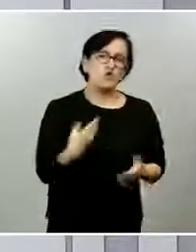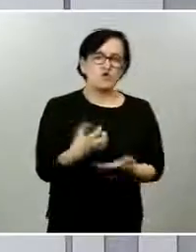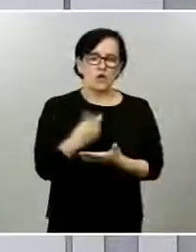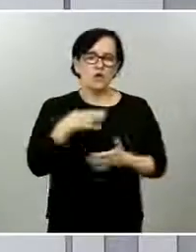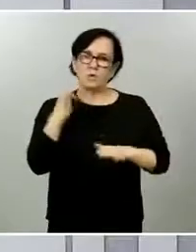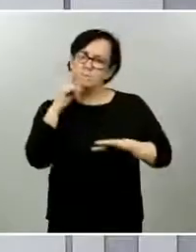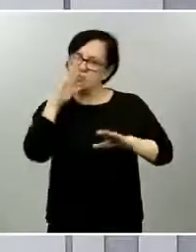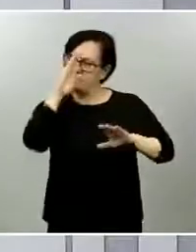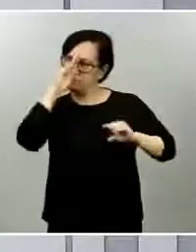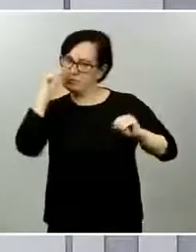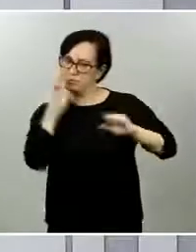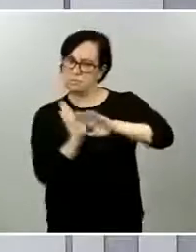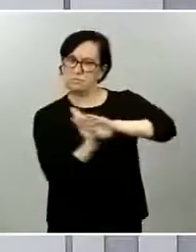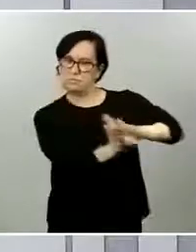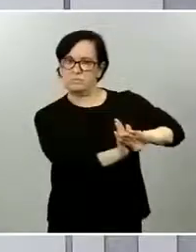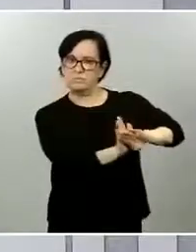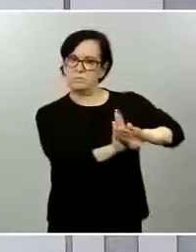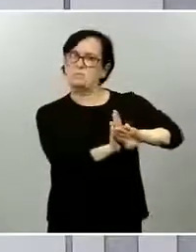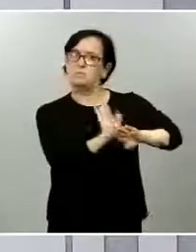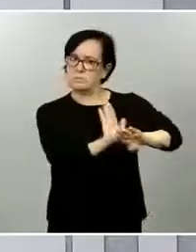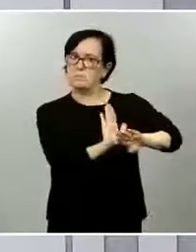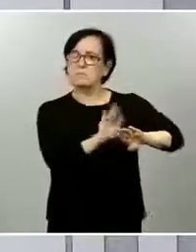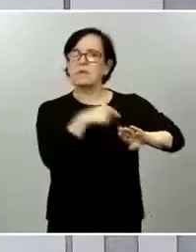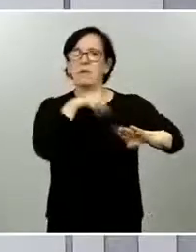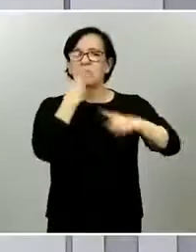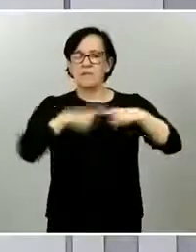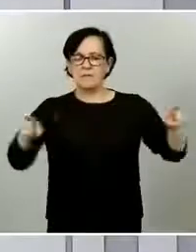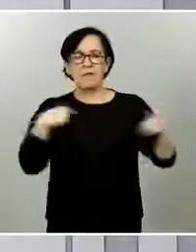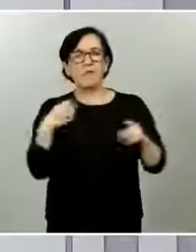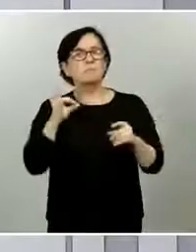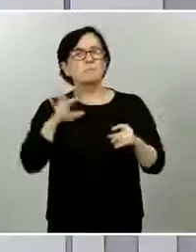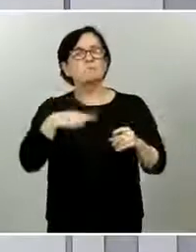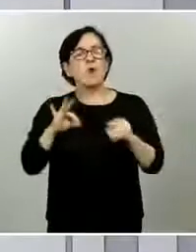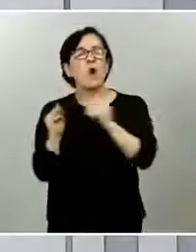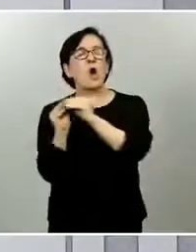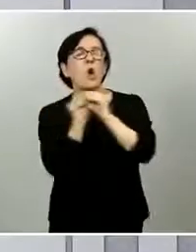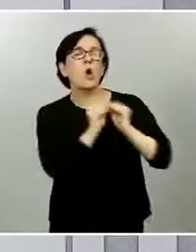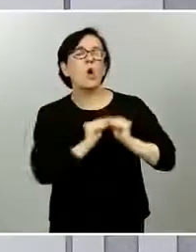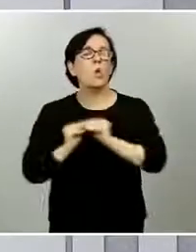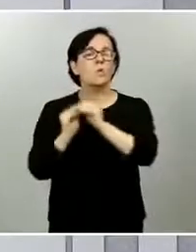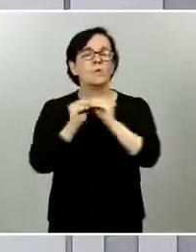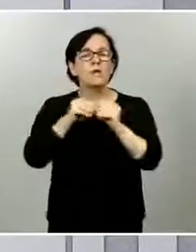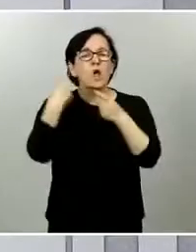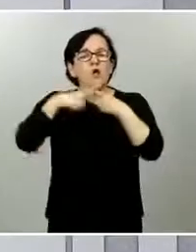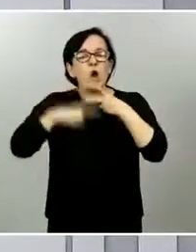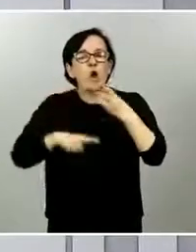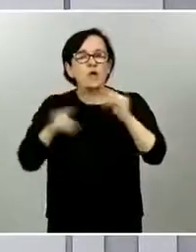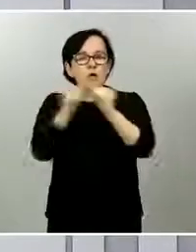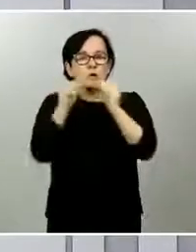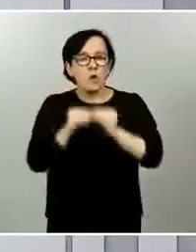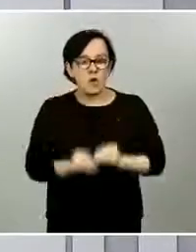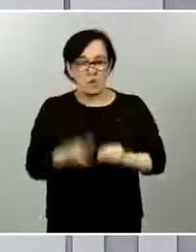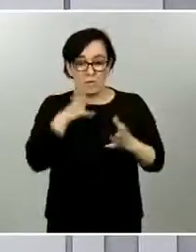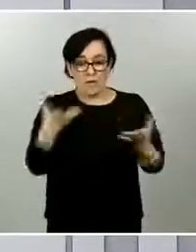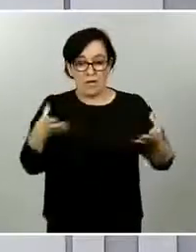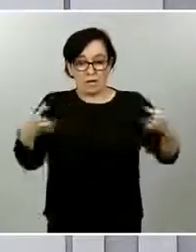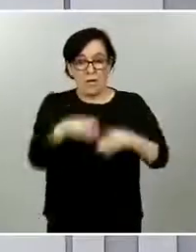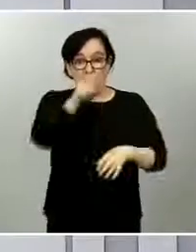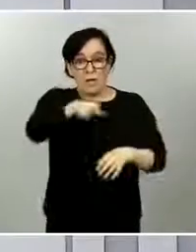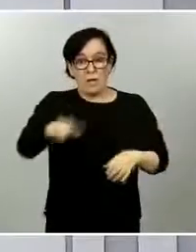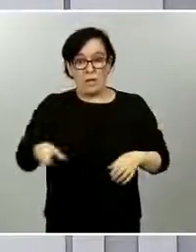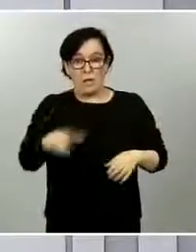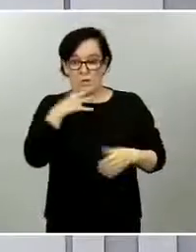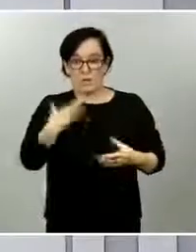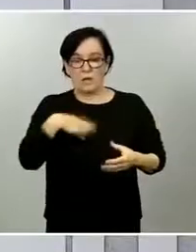y desde el convencimiento absoluto es una cuestión de tener muy claro que tenemos todos en este momento que aparcar las